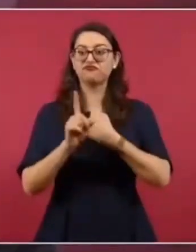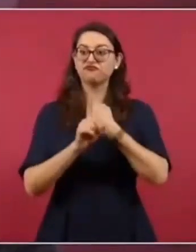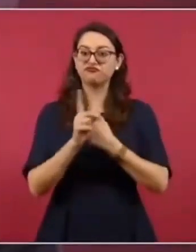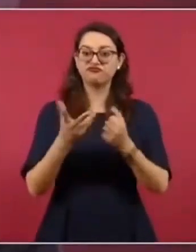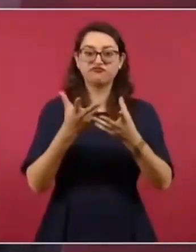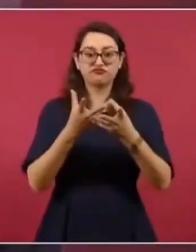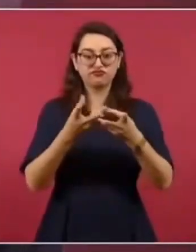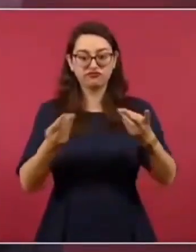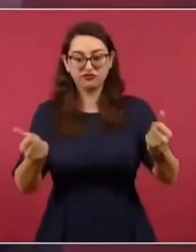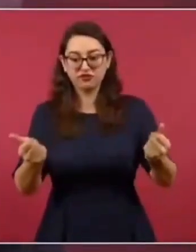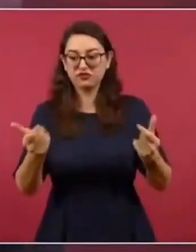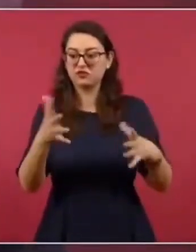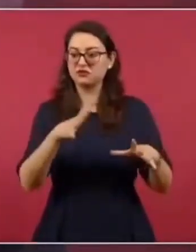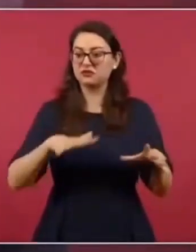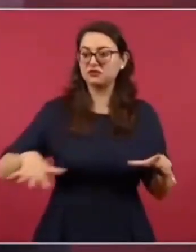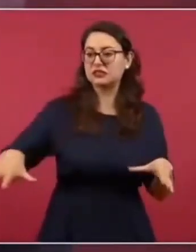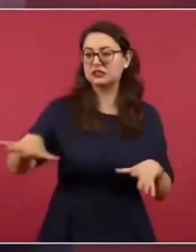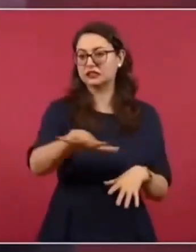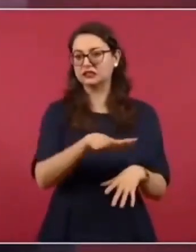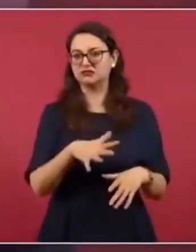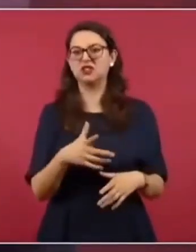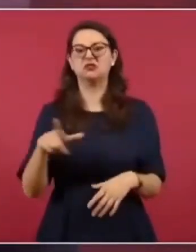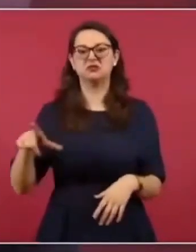solo con el uso de la fuerza.